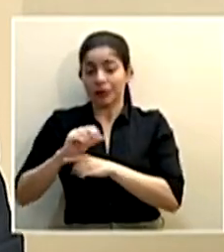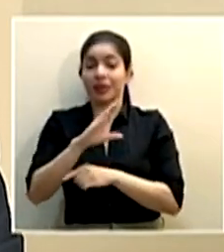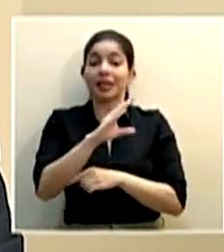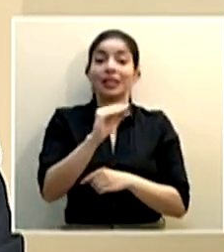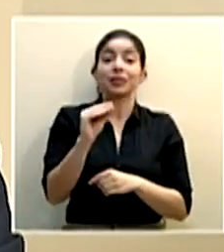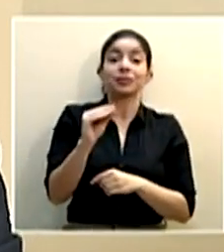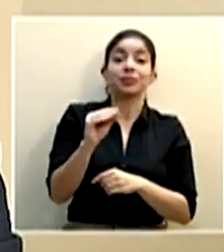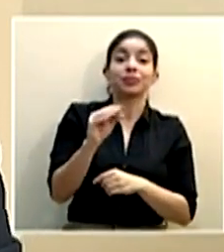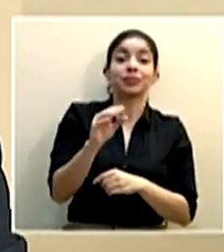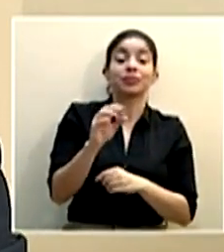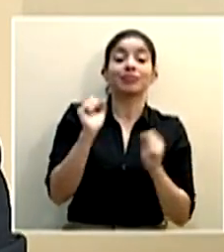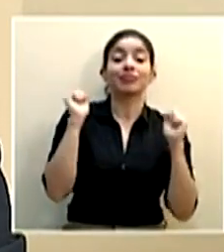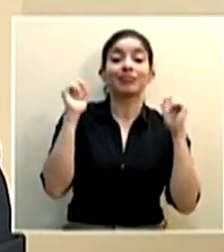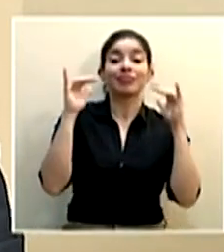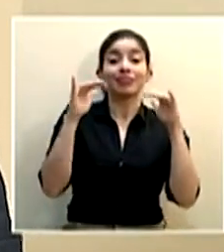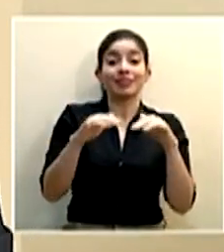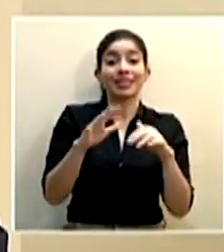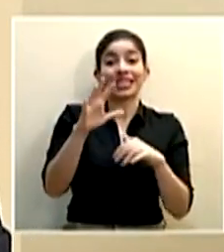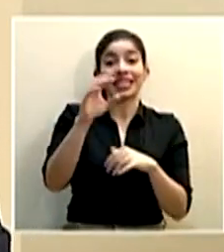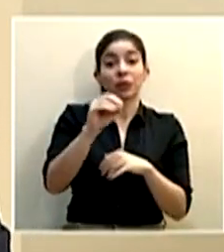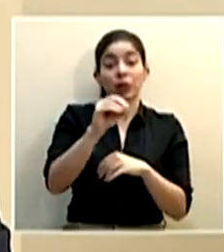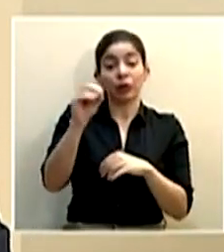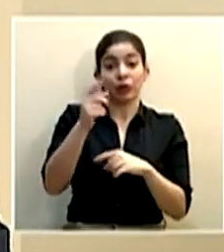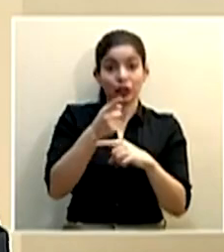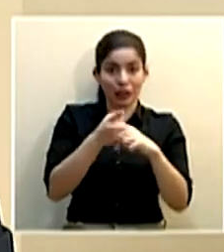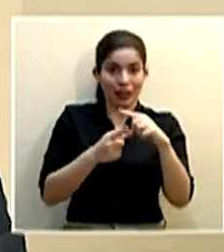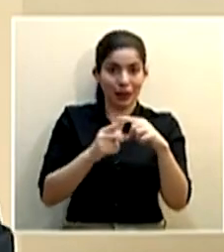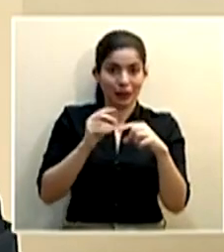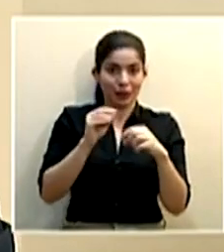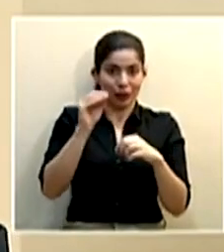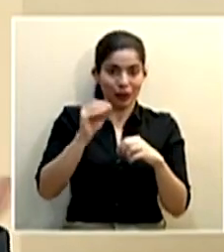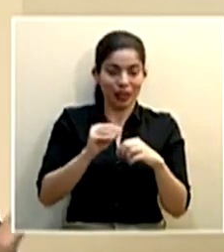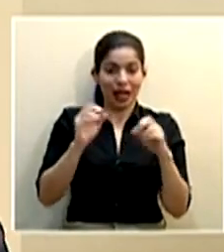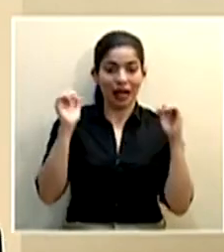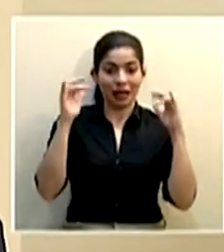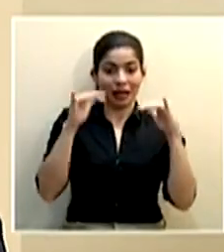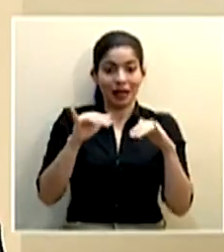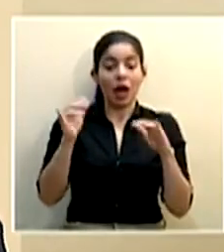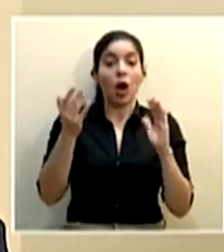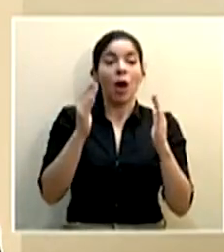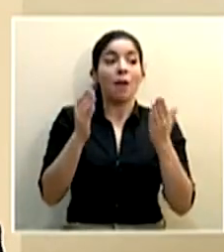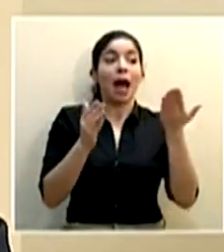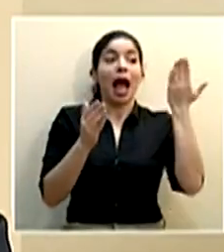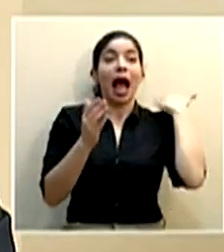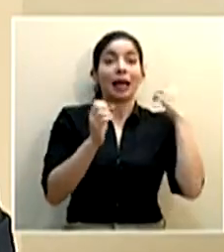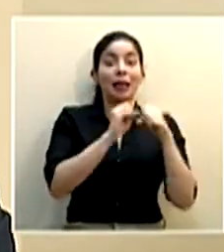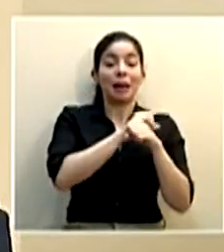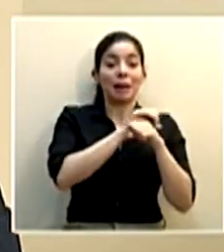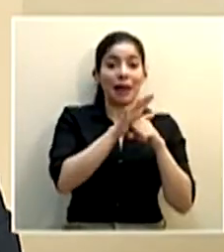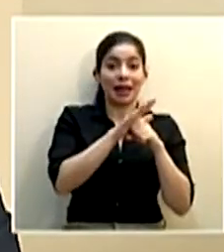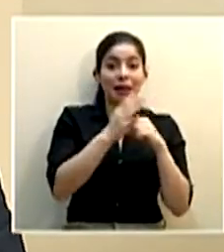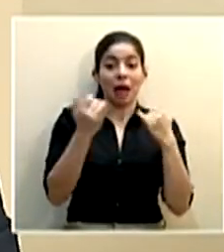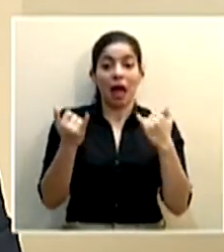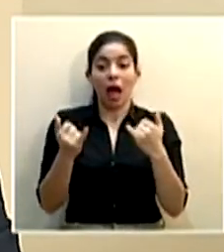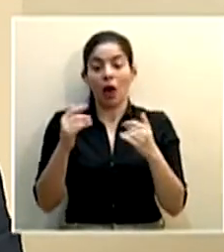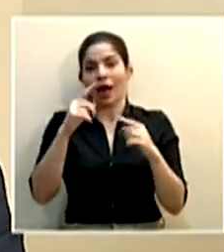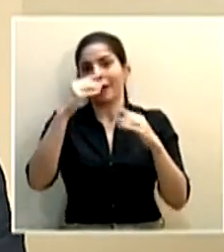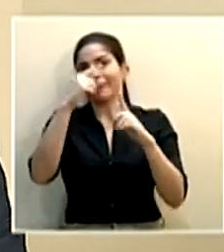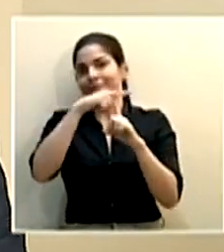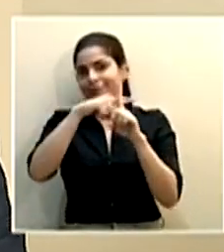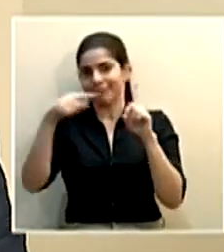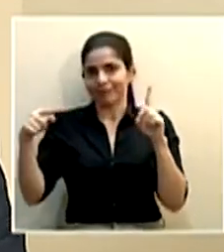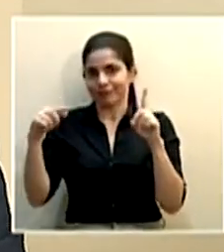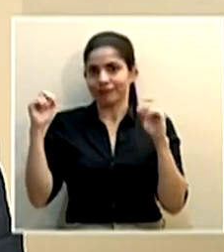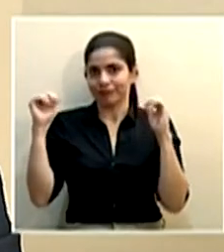% el aforo es del 50% en base al estado anterior de la pandemia y no tener una